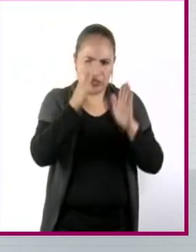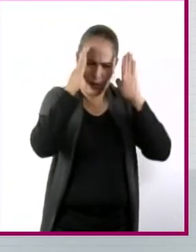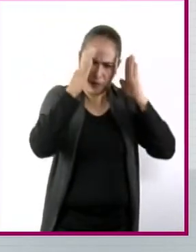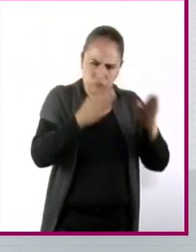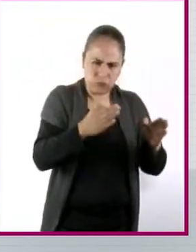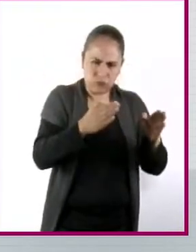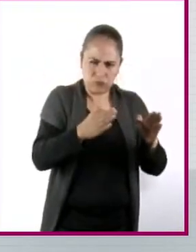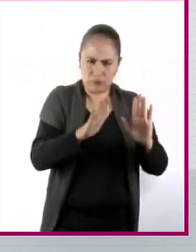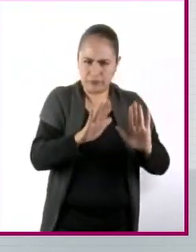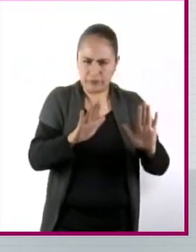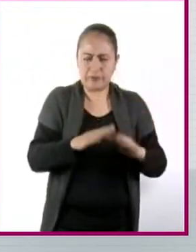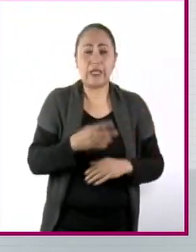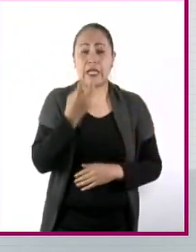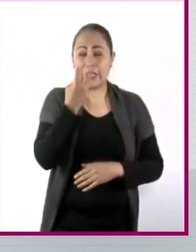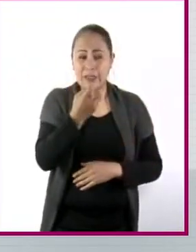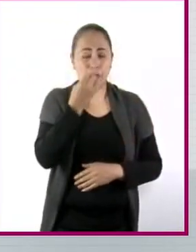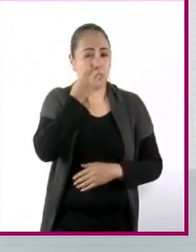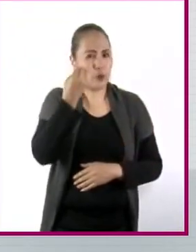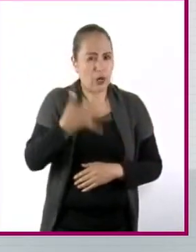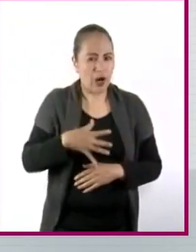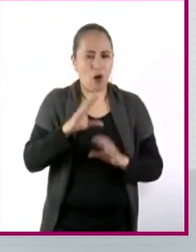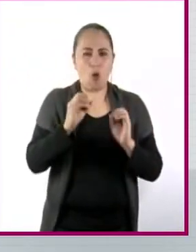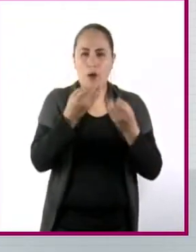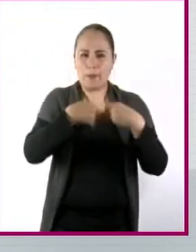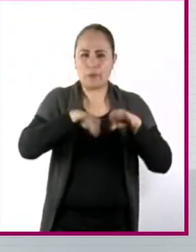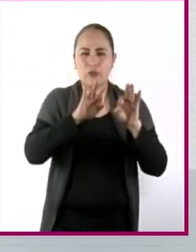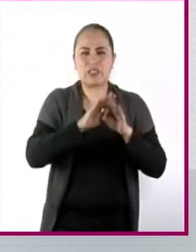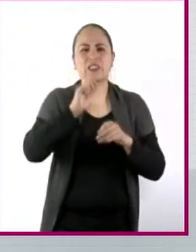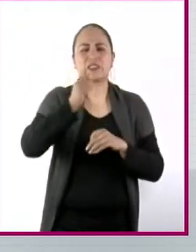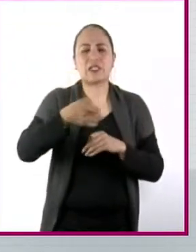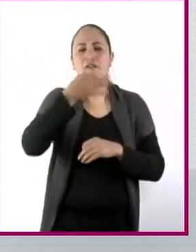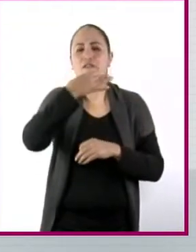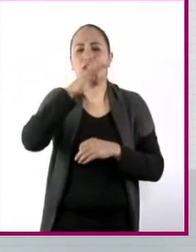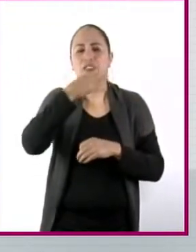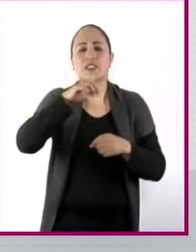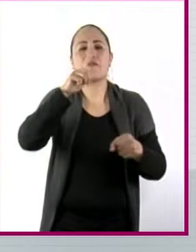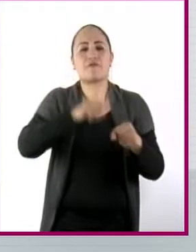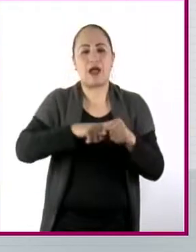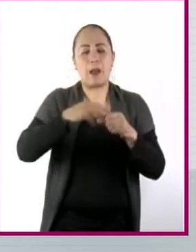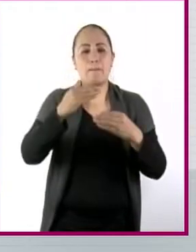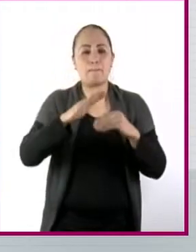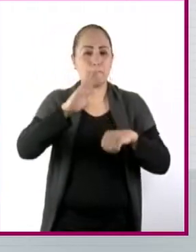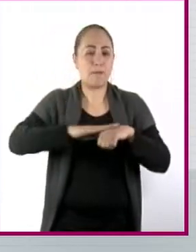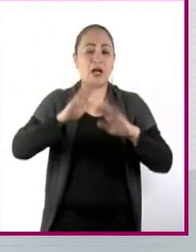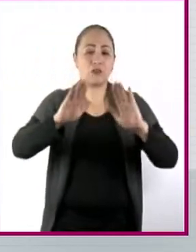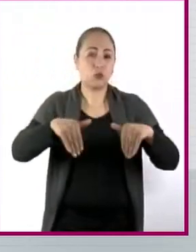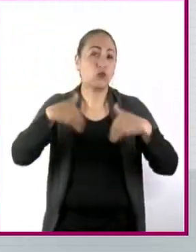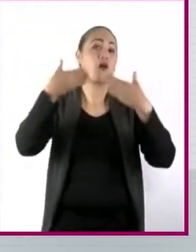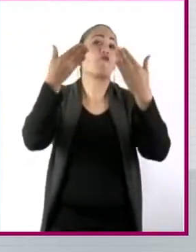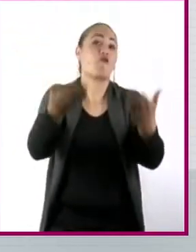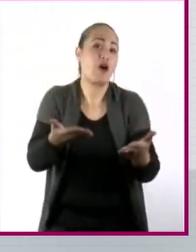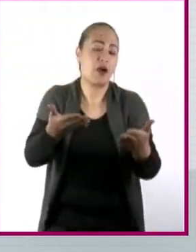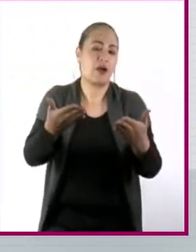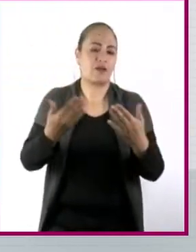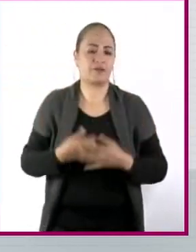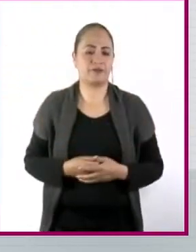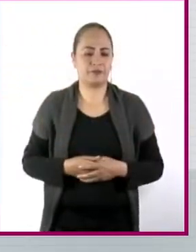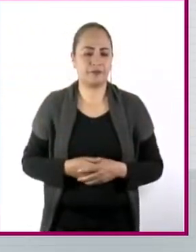más padre y lo más importante fue que el festival ha trascendido fronteras, ¿no? En este caso, por ejemplo,